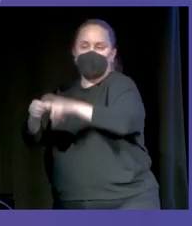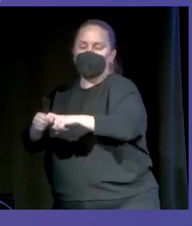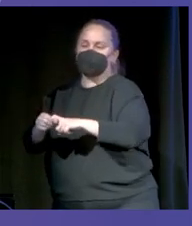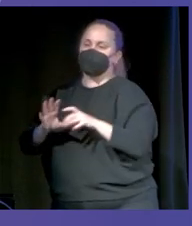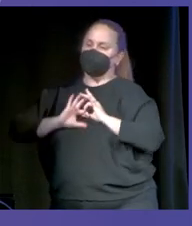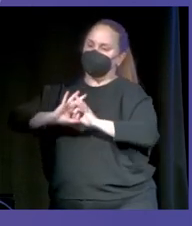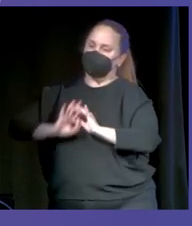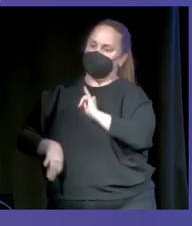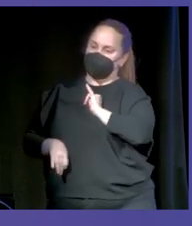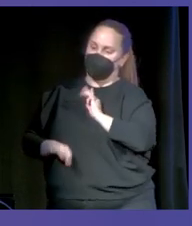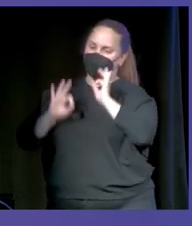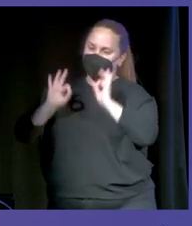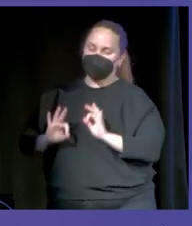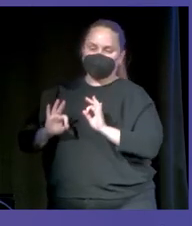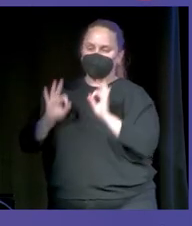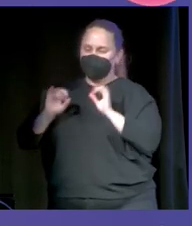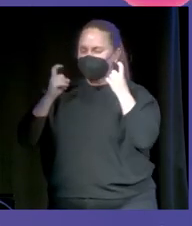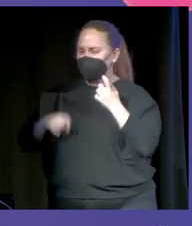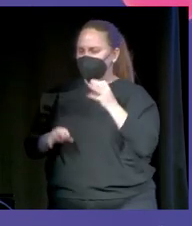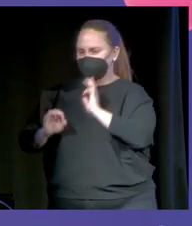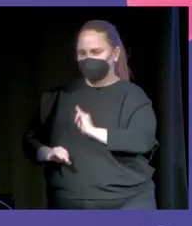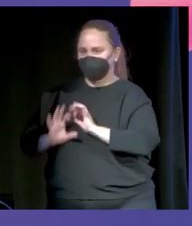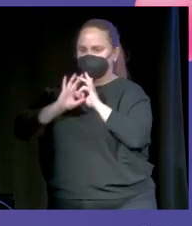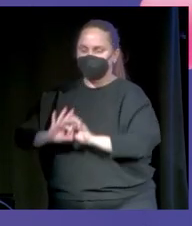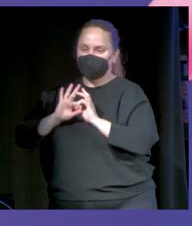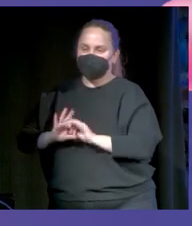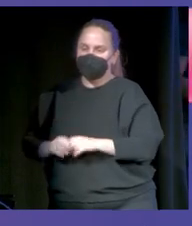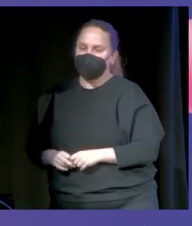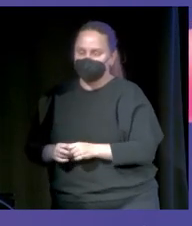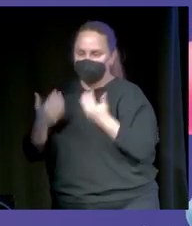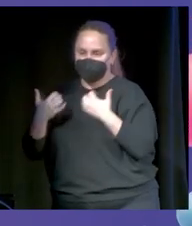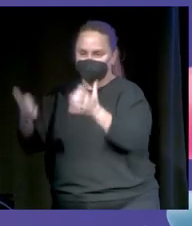perdéis vuestra esencia. Sed los más auténticos posibles. Muchas gracias. Gracias.